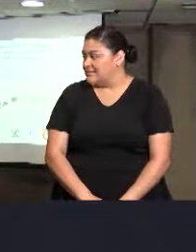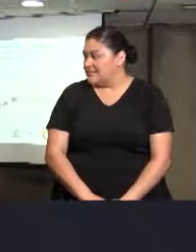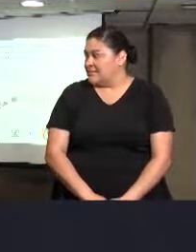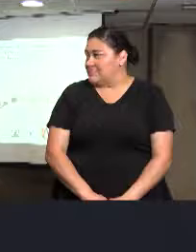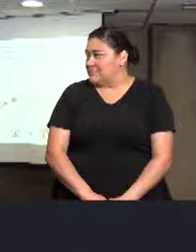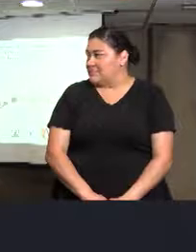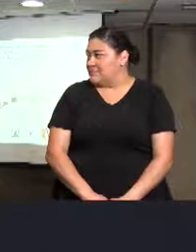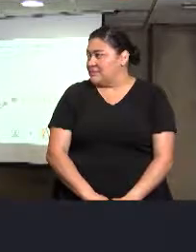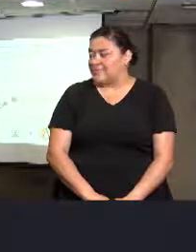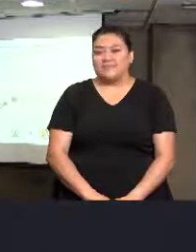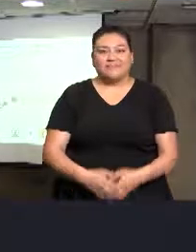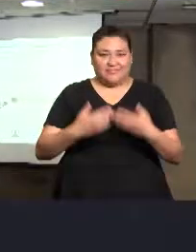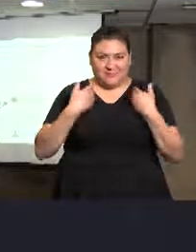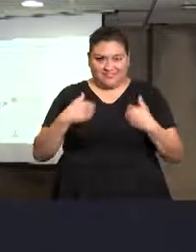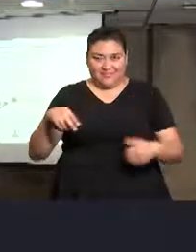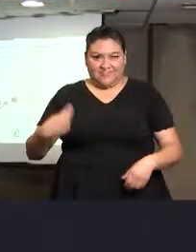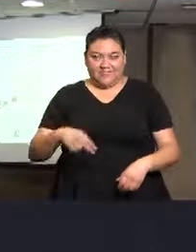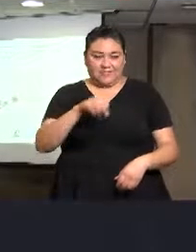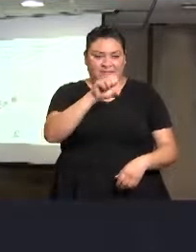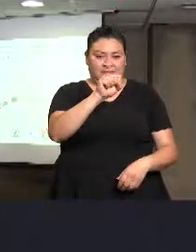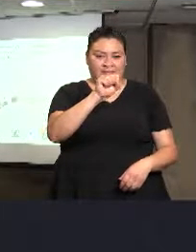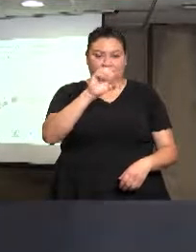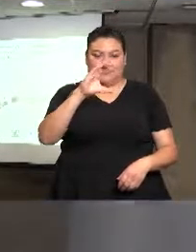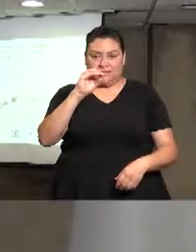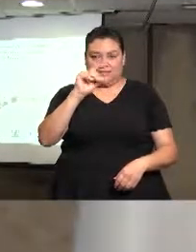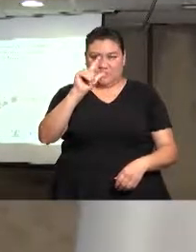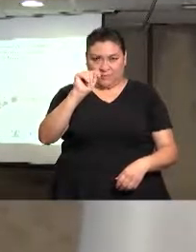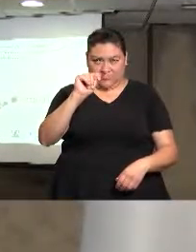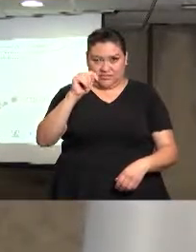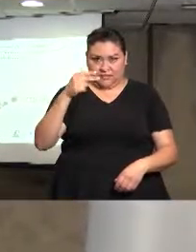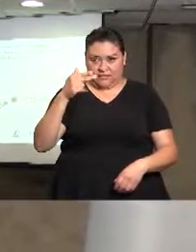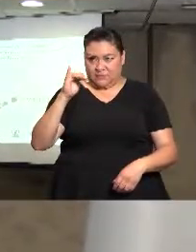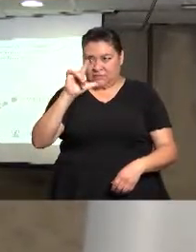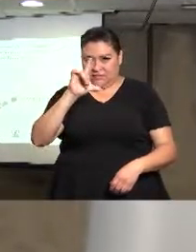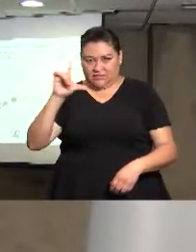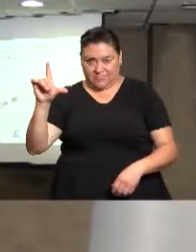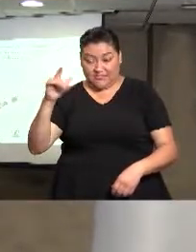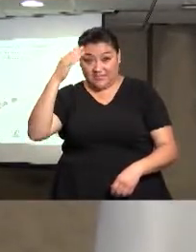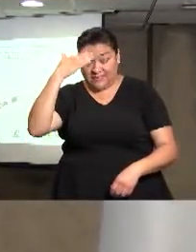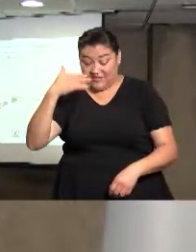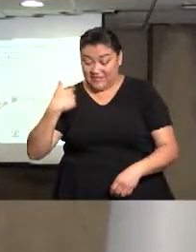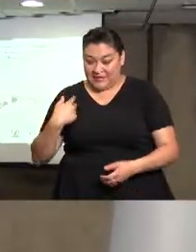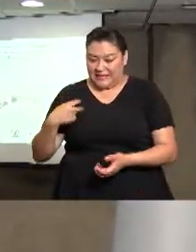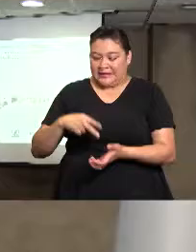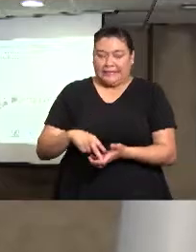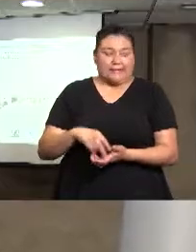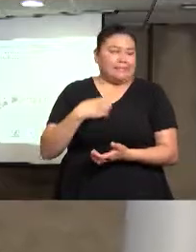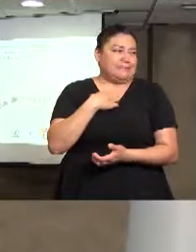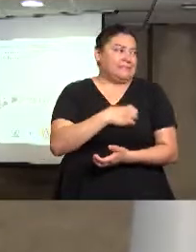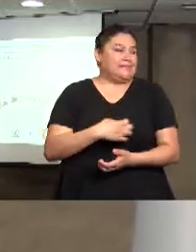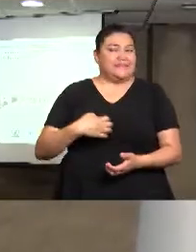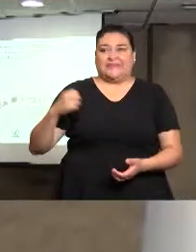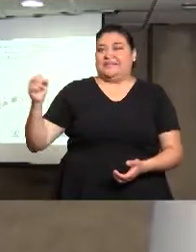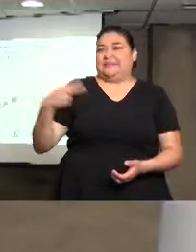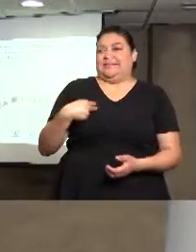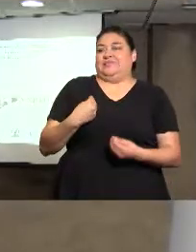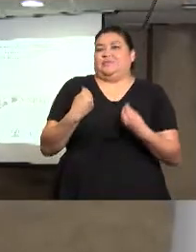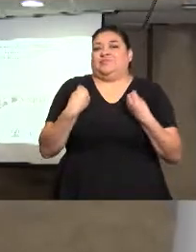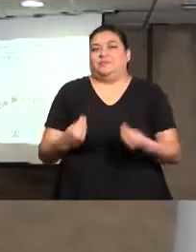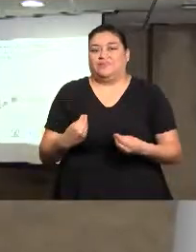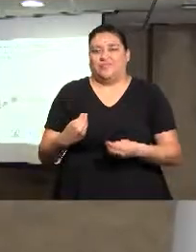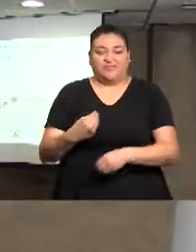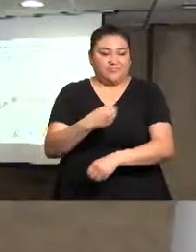Pues yo soy Scott Hill y para mí es un honor tremendo ser parte de este movimiento